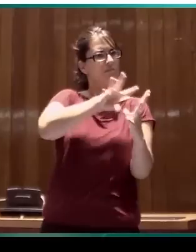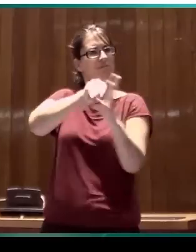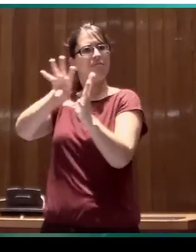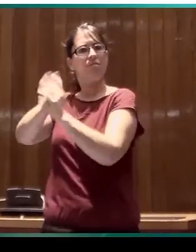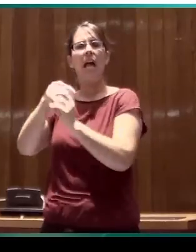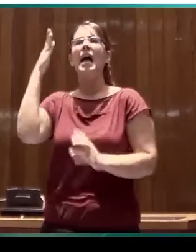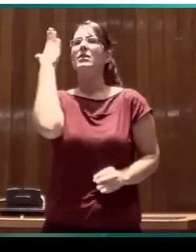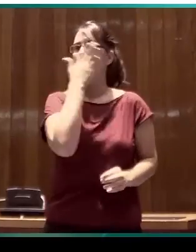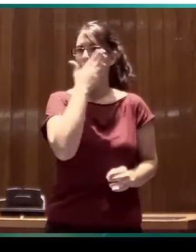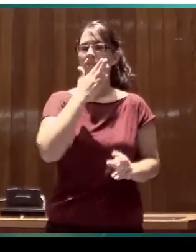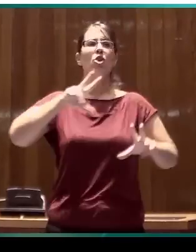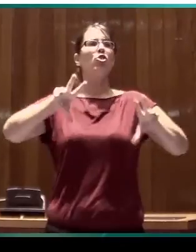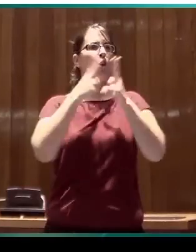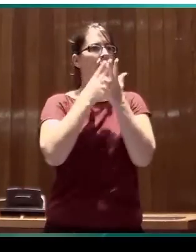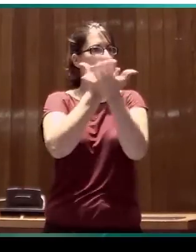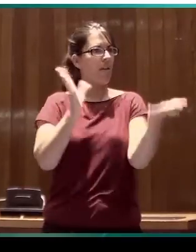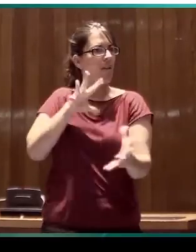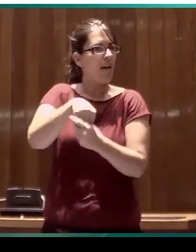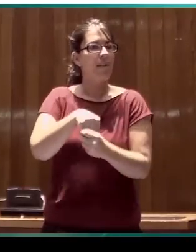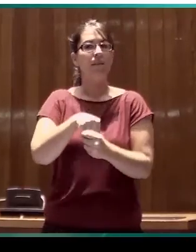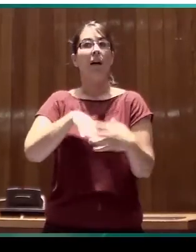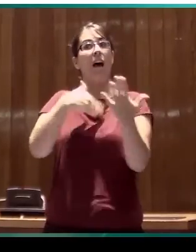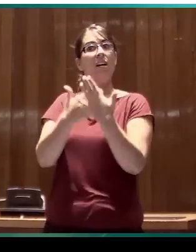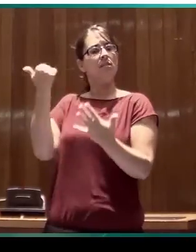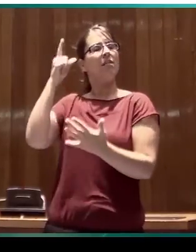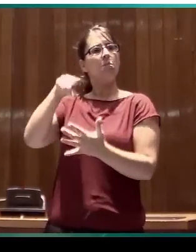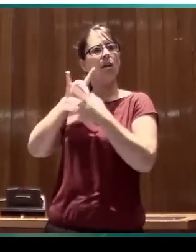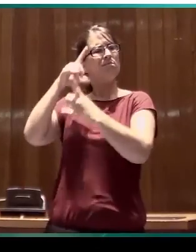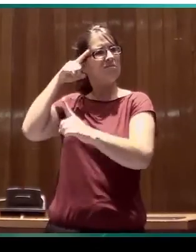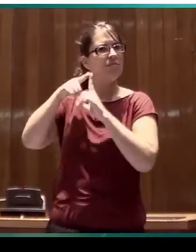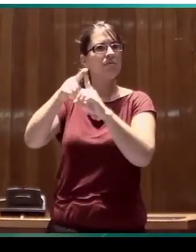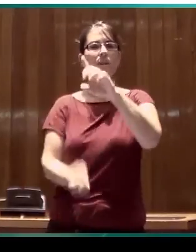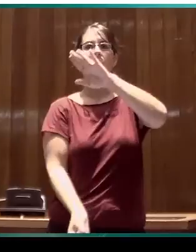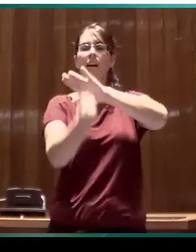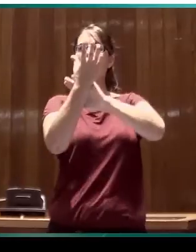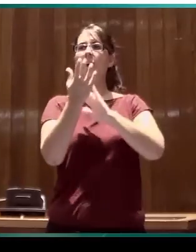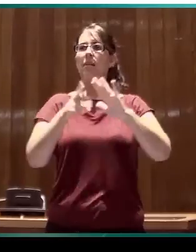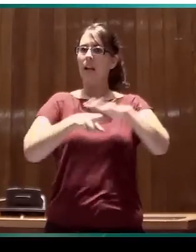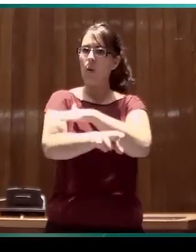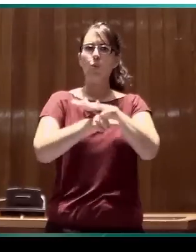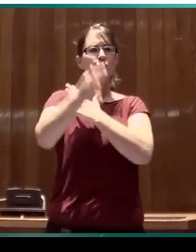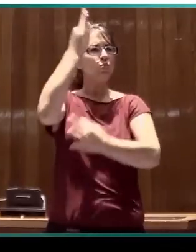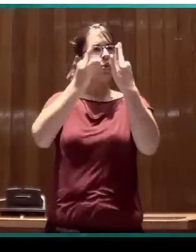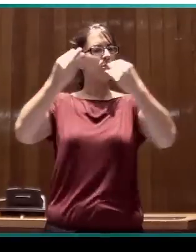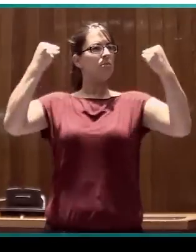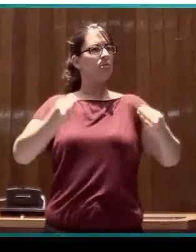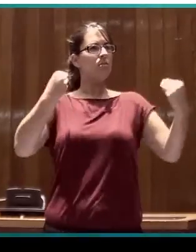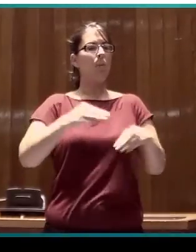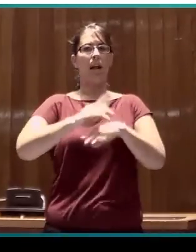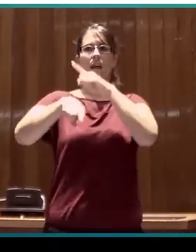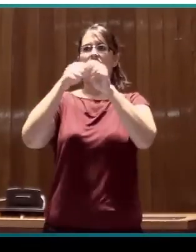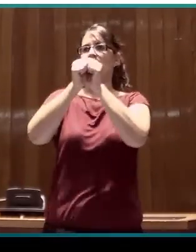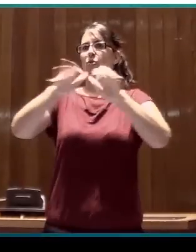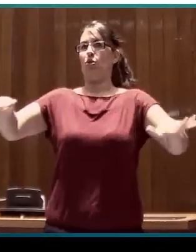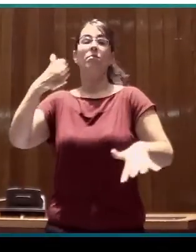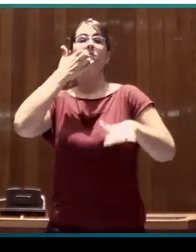y con la creación de medios rigurosos para su difusión, como son las revistas